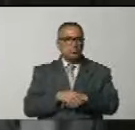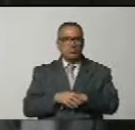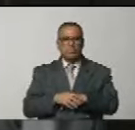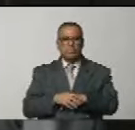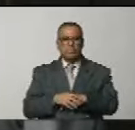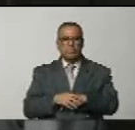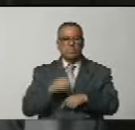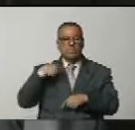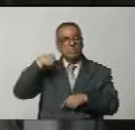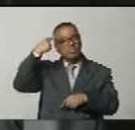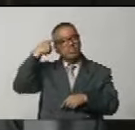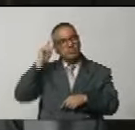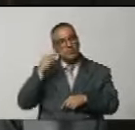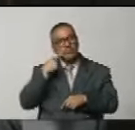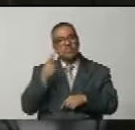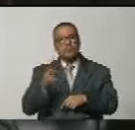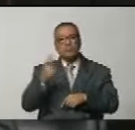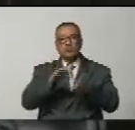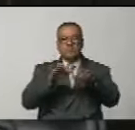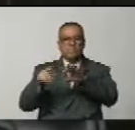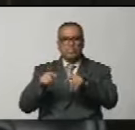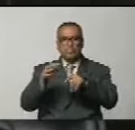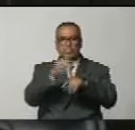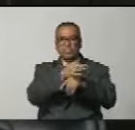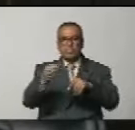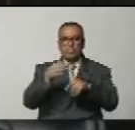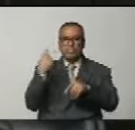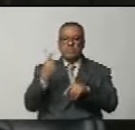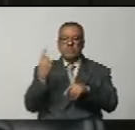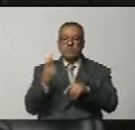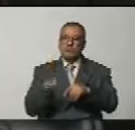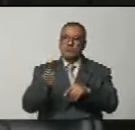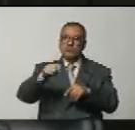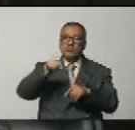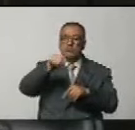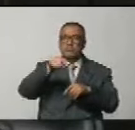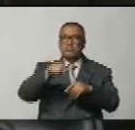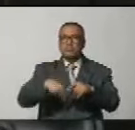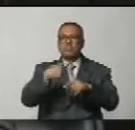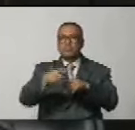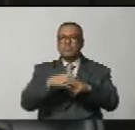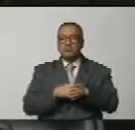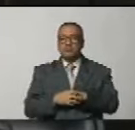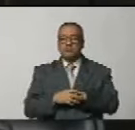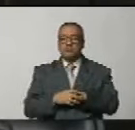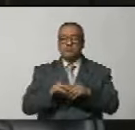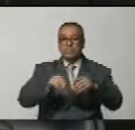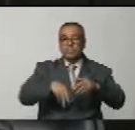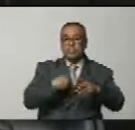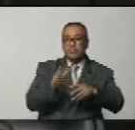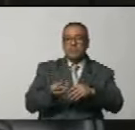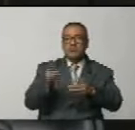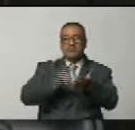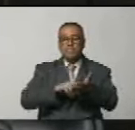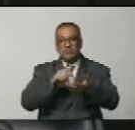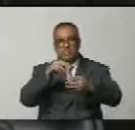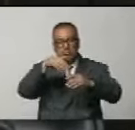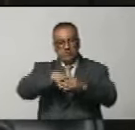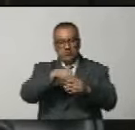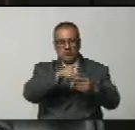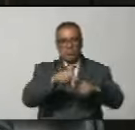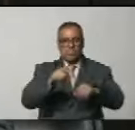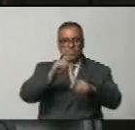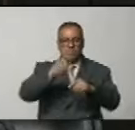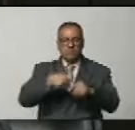yo creo que es importante la redacción tan impecable solo agregarle después de poder ser reelegido o reelegida